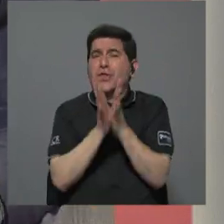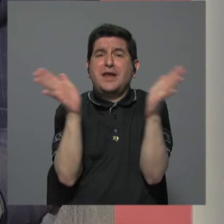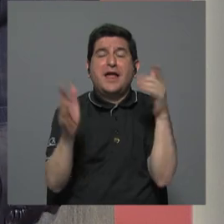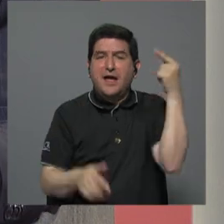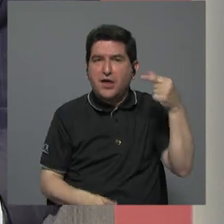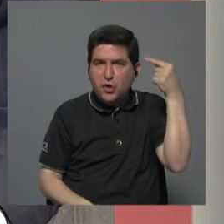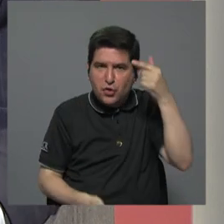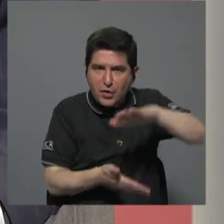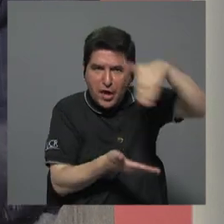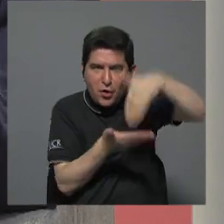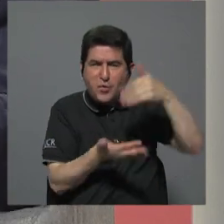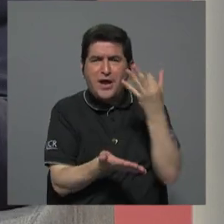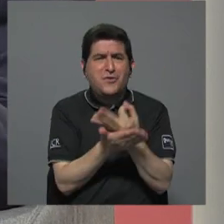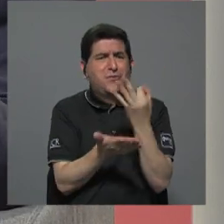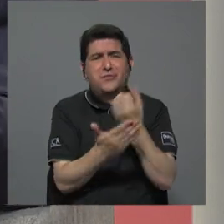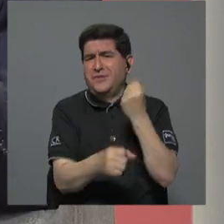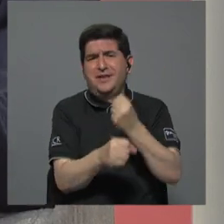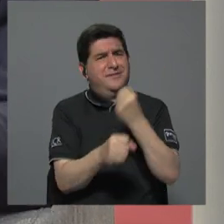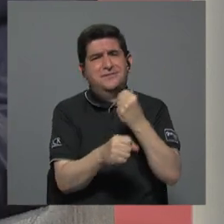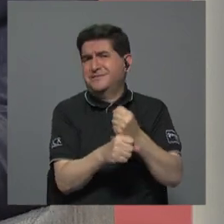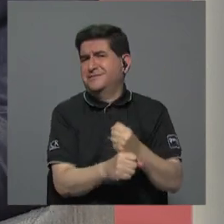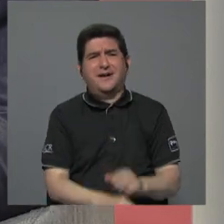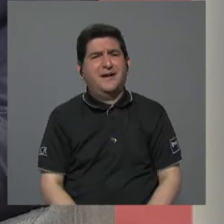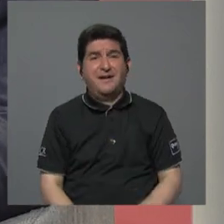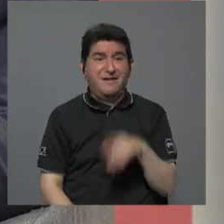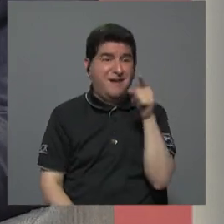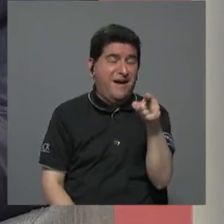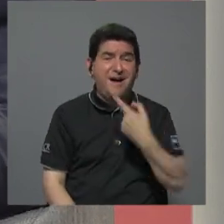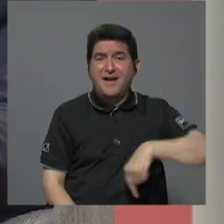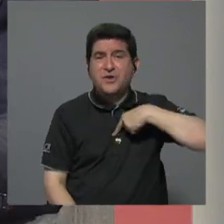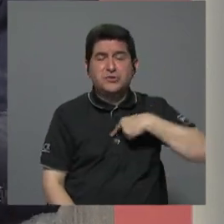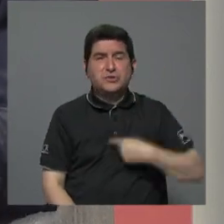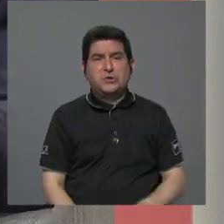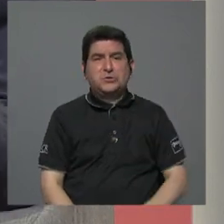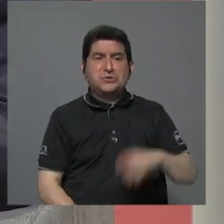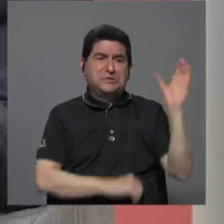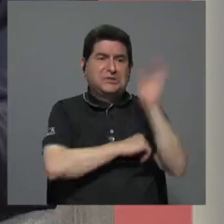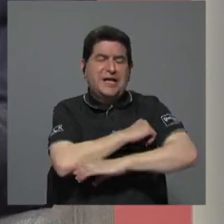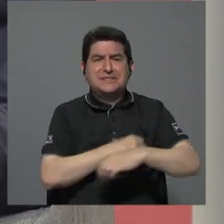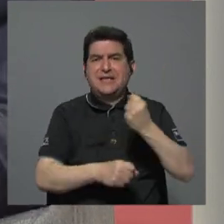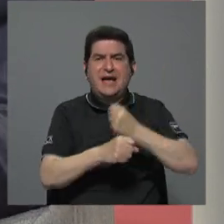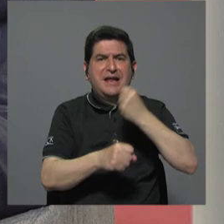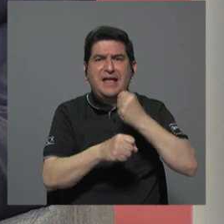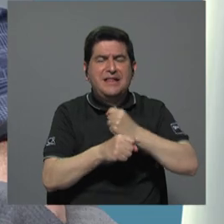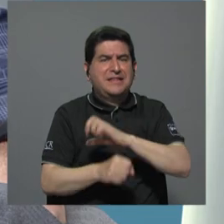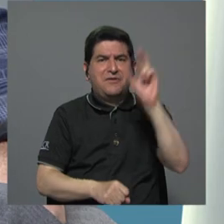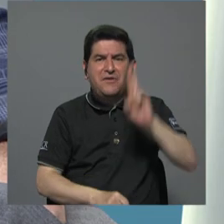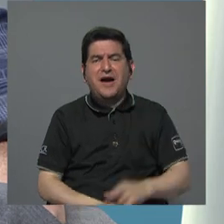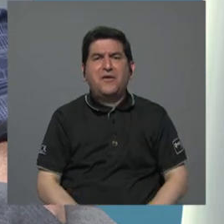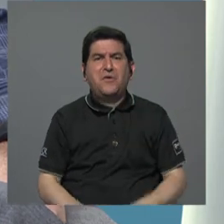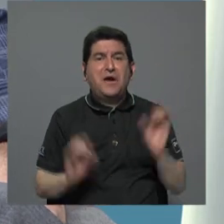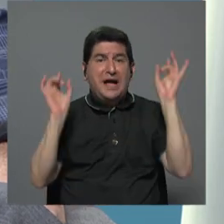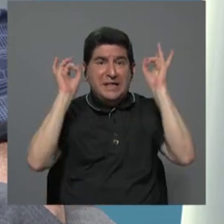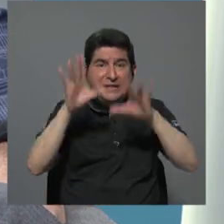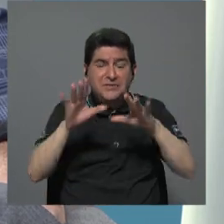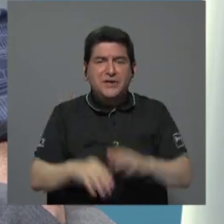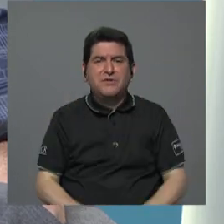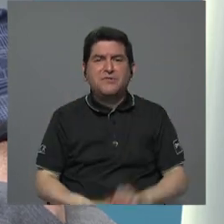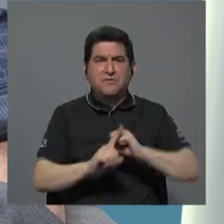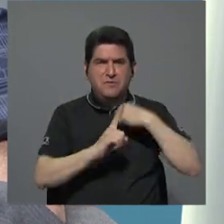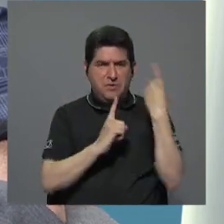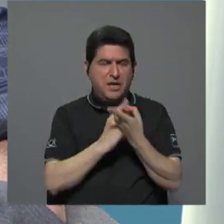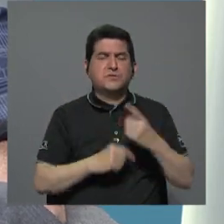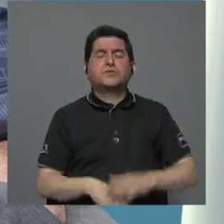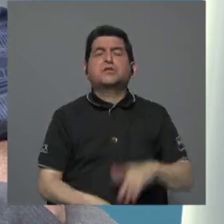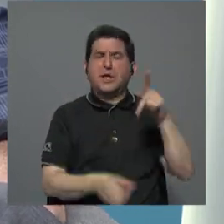del gobierno central se va a financiar ahora porque ahí estamos básicamente condenando la infraestructura costarricense al desastre total la sociedad civil